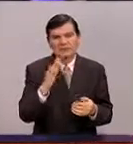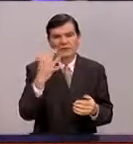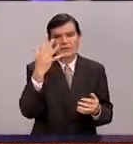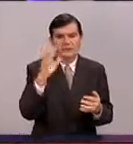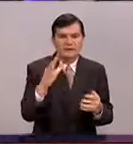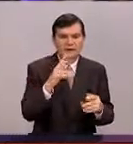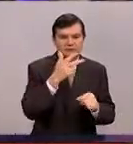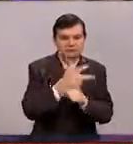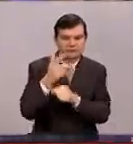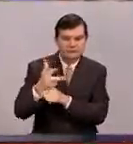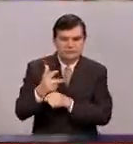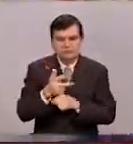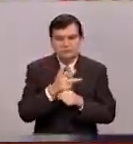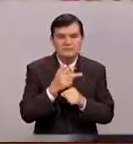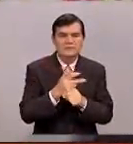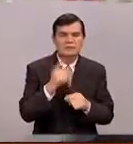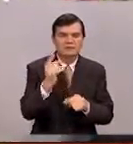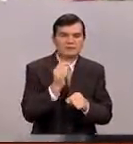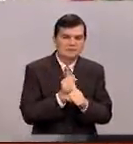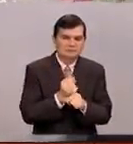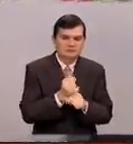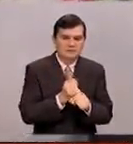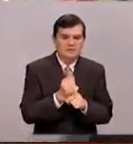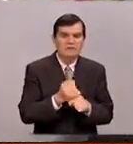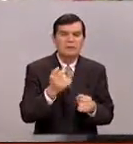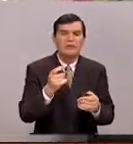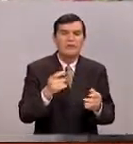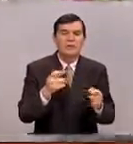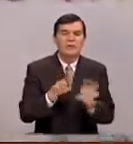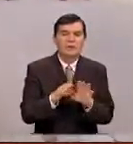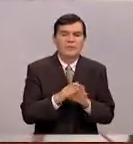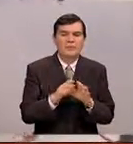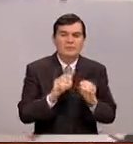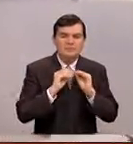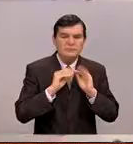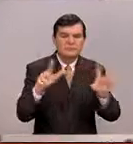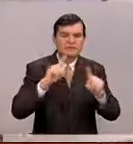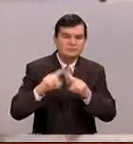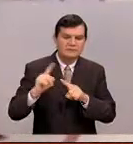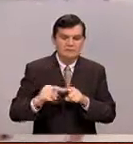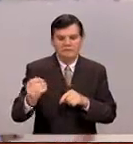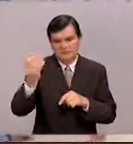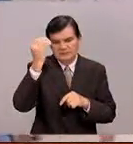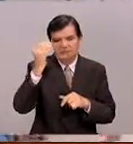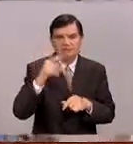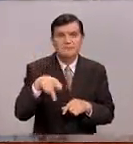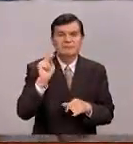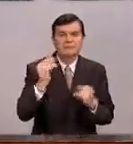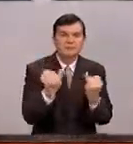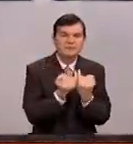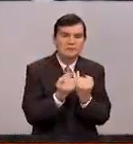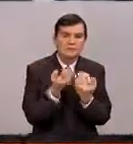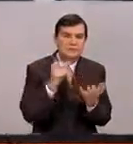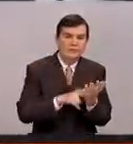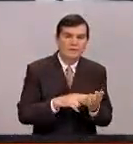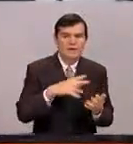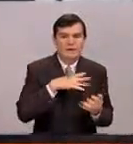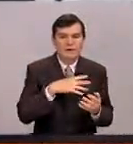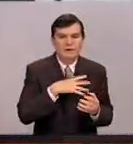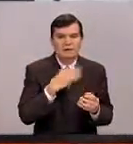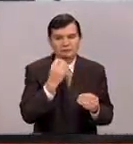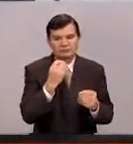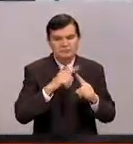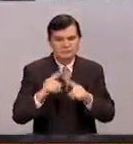monitores, la mayoría de ellos investigadores comprometidos con la divulgación de la ciencia, pero también tenemos muchos